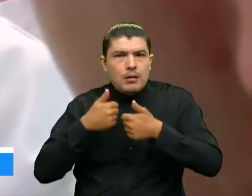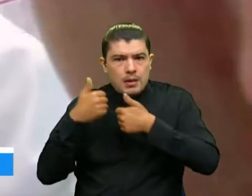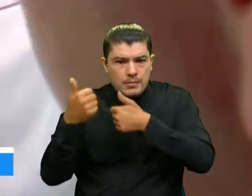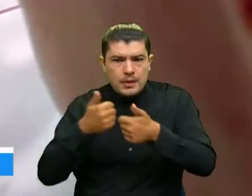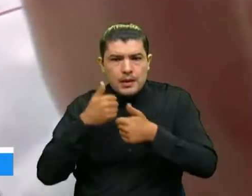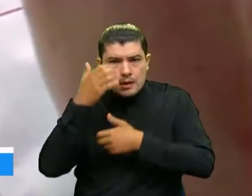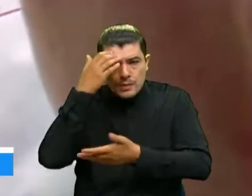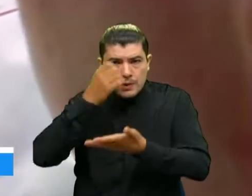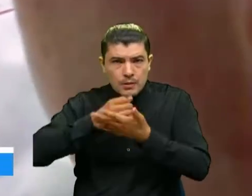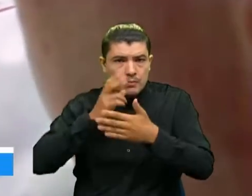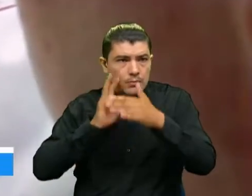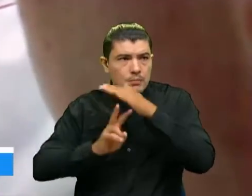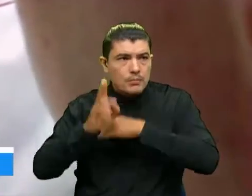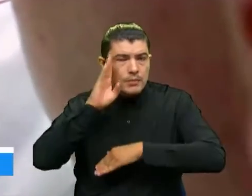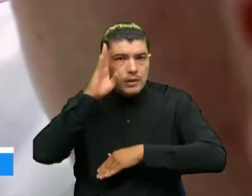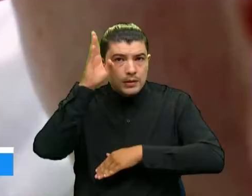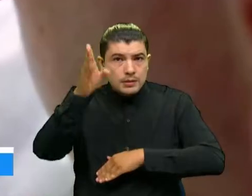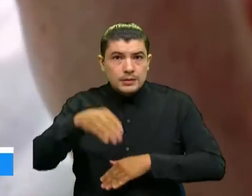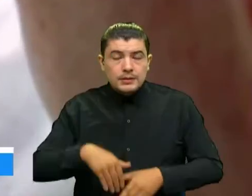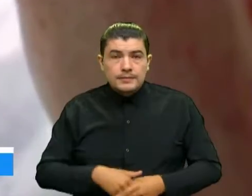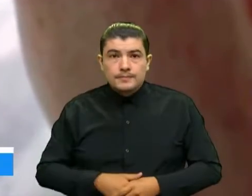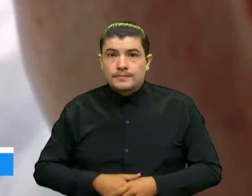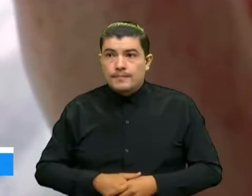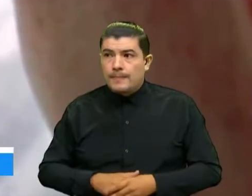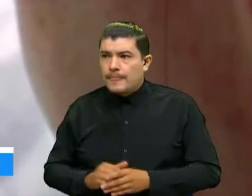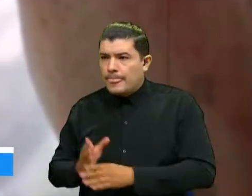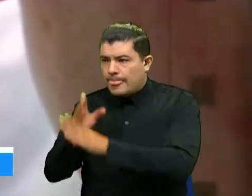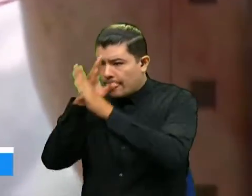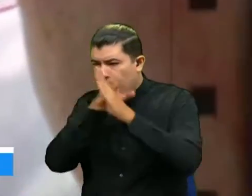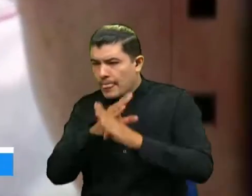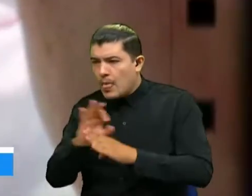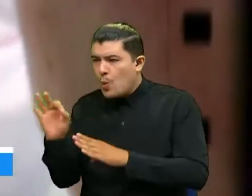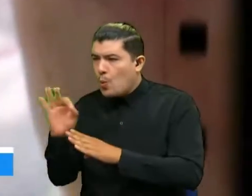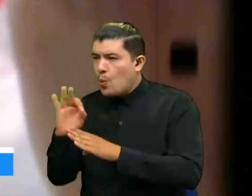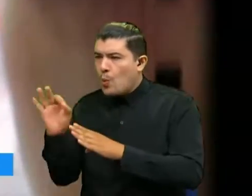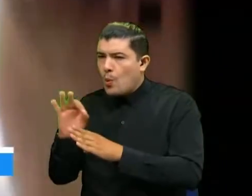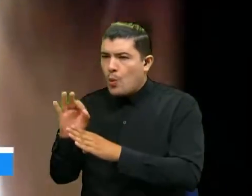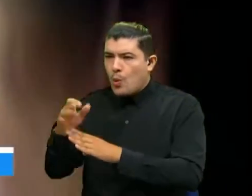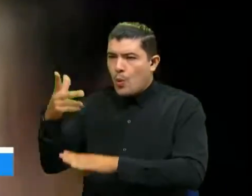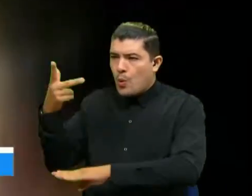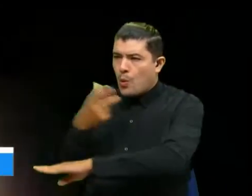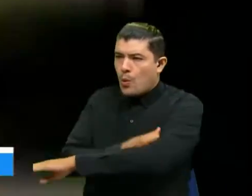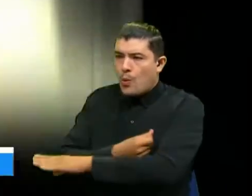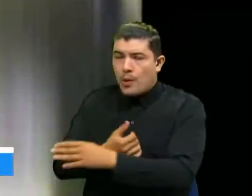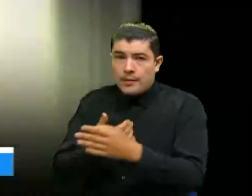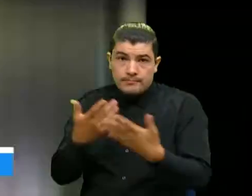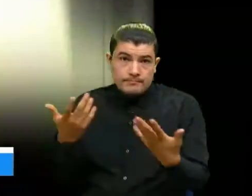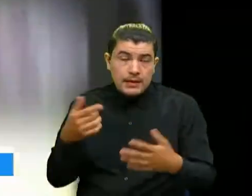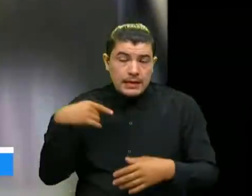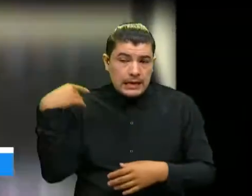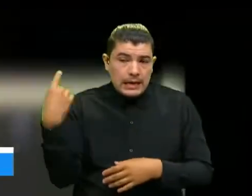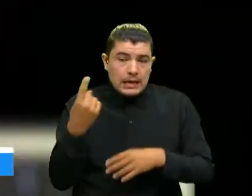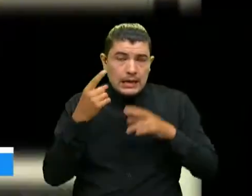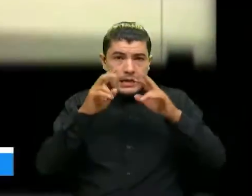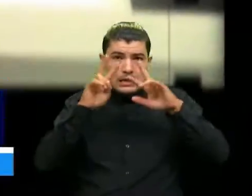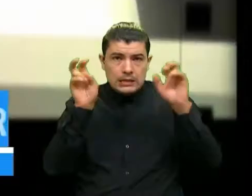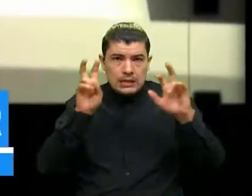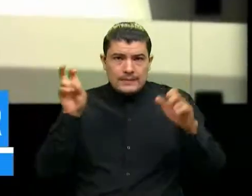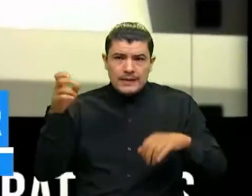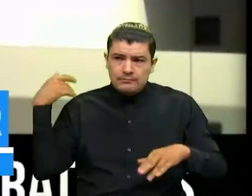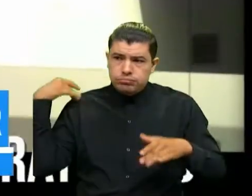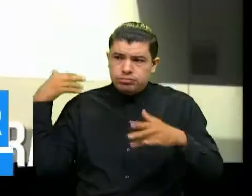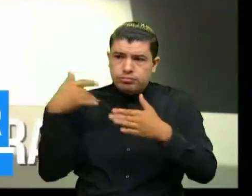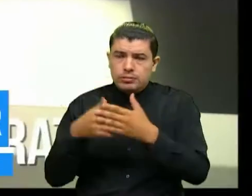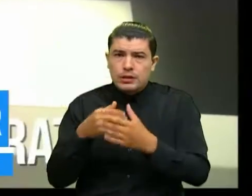buenas perspectivas futuras Sobre bioseguridad y vacunación pues ha sido el tema de dos años